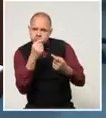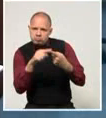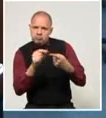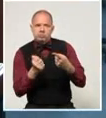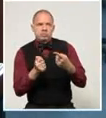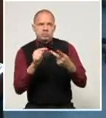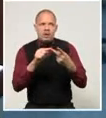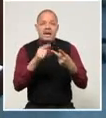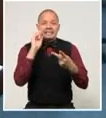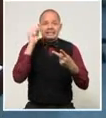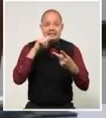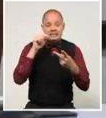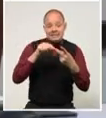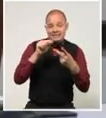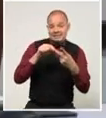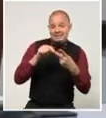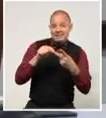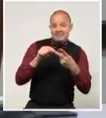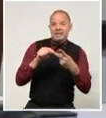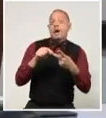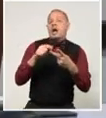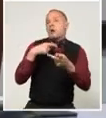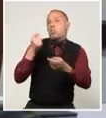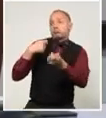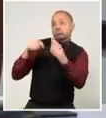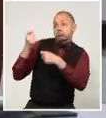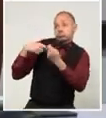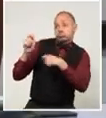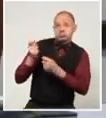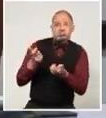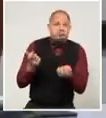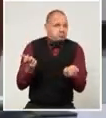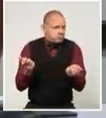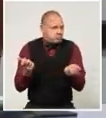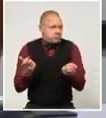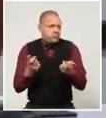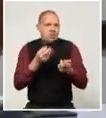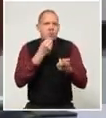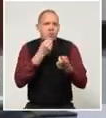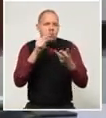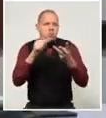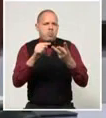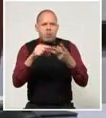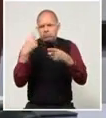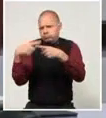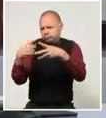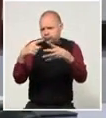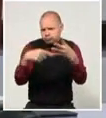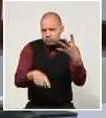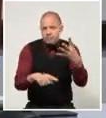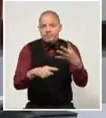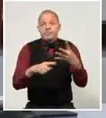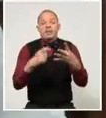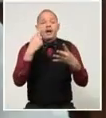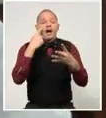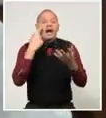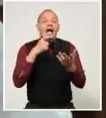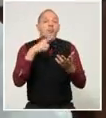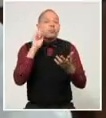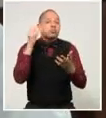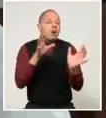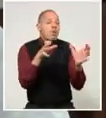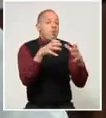los exportadores. Tendremos que ver las cadenas después que nos van a articular los sectores no estatales y estatales